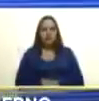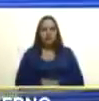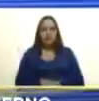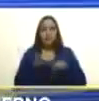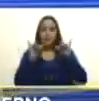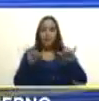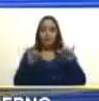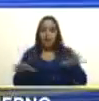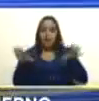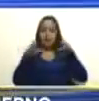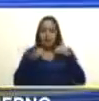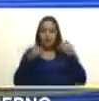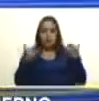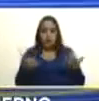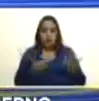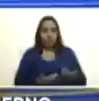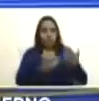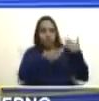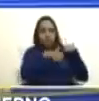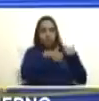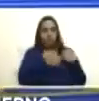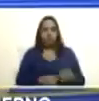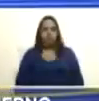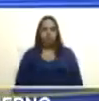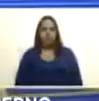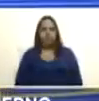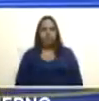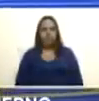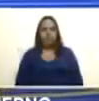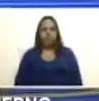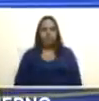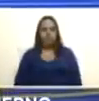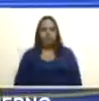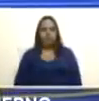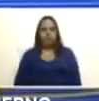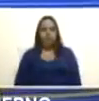asumiendo mi responsabilidad como jefe de estado